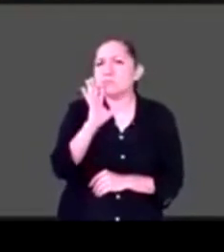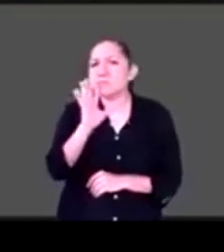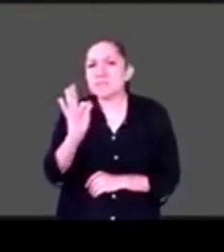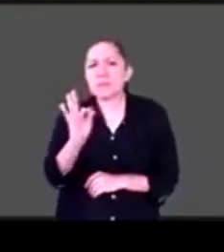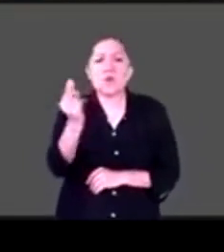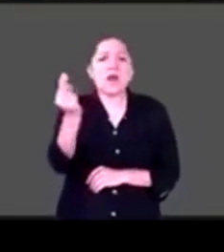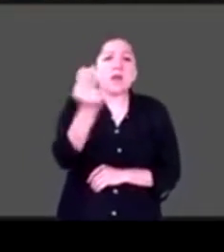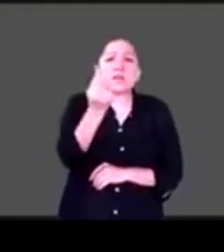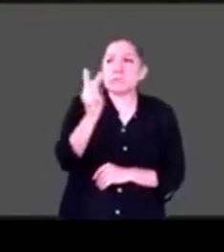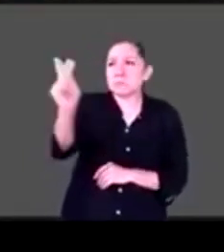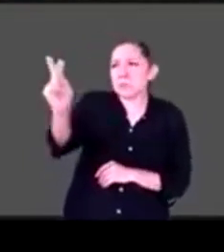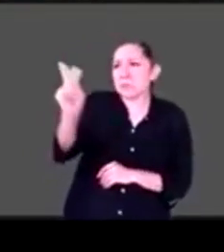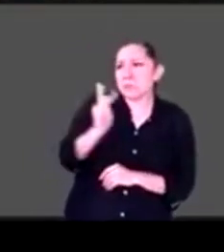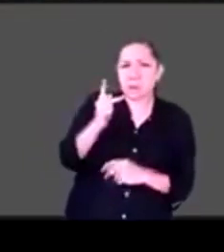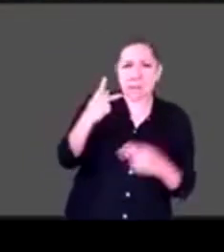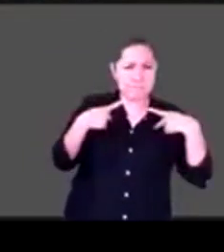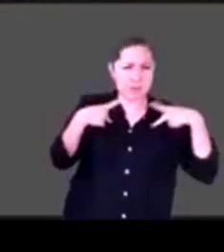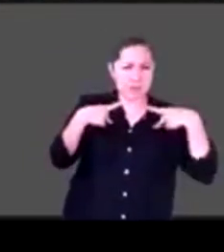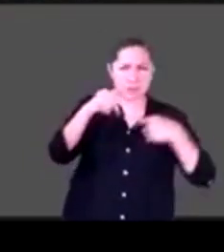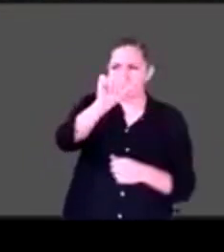con una discapacidad lo digo en plural,